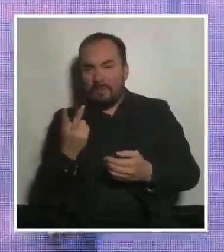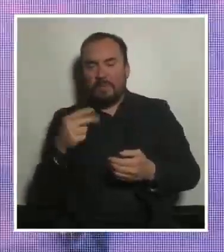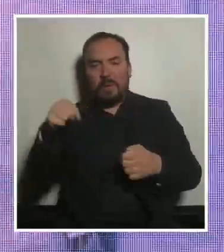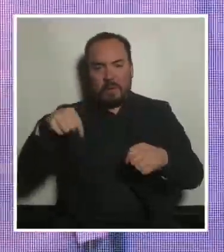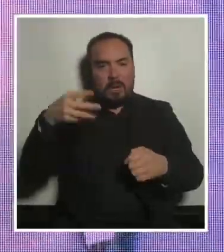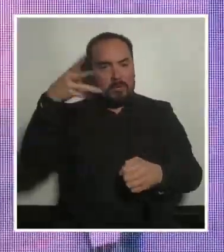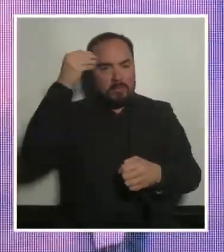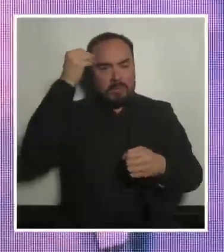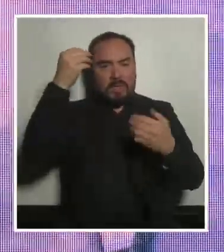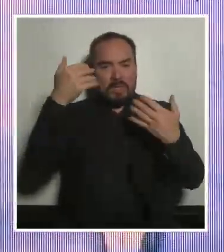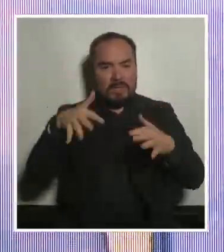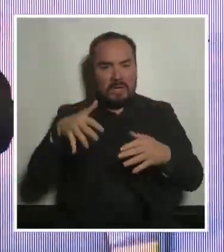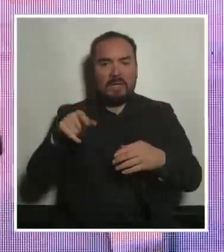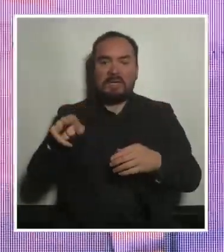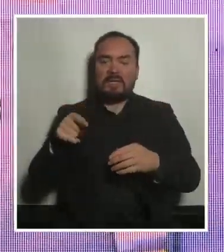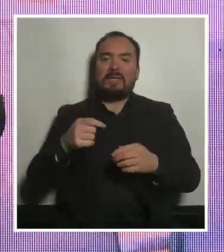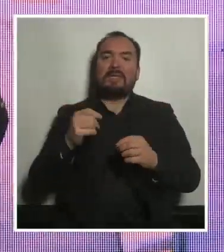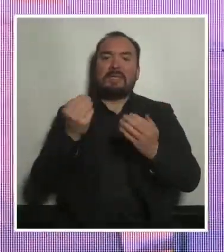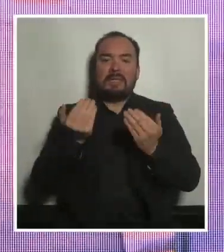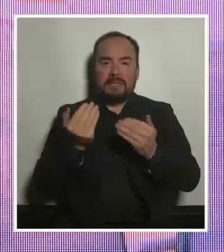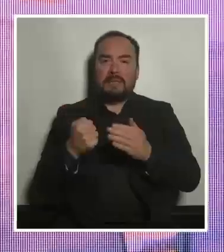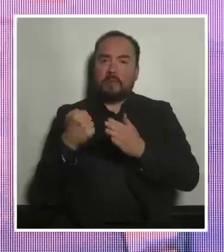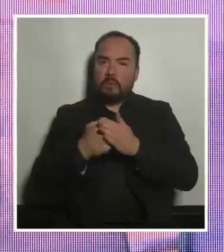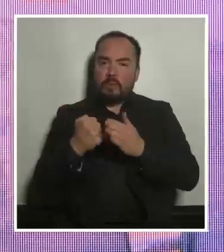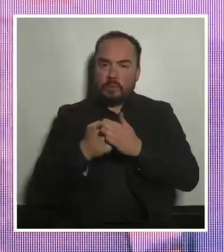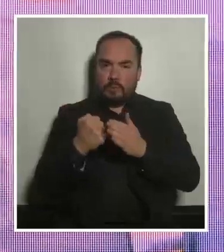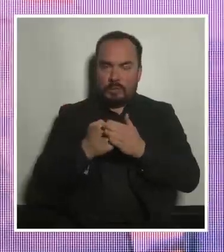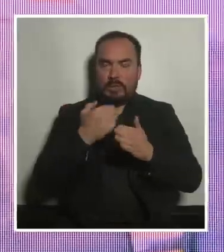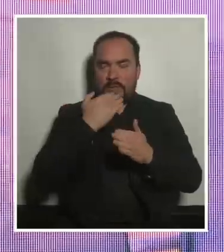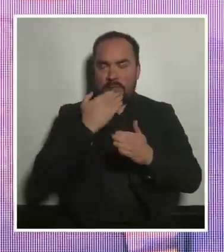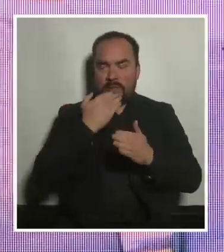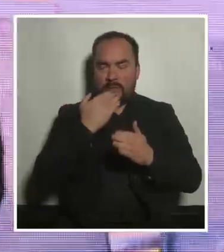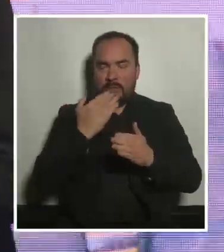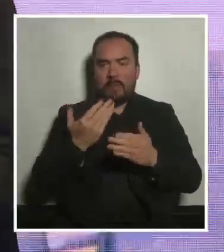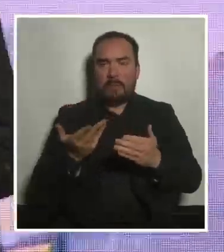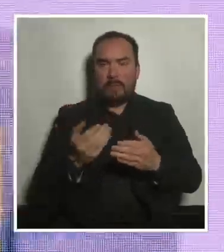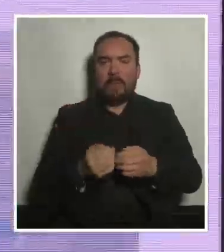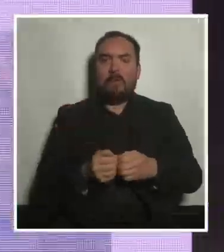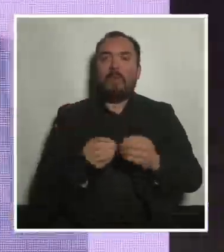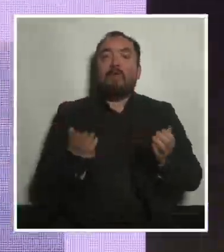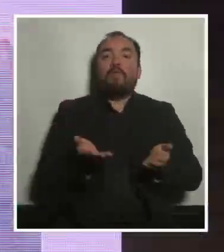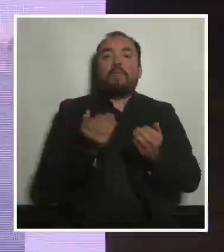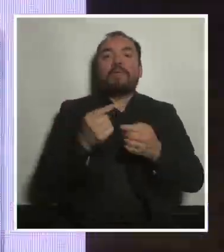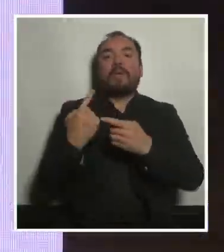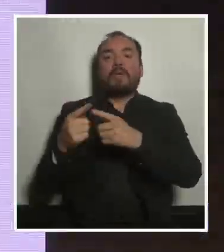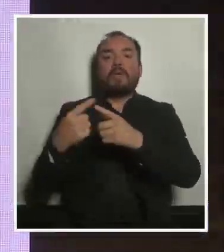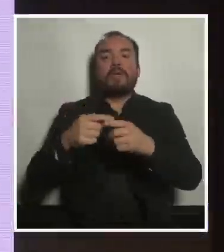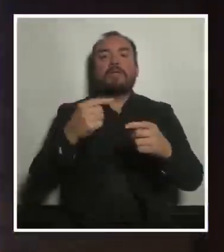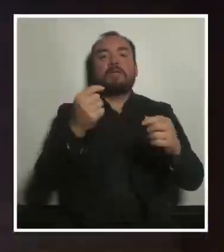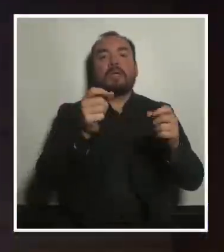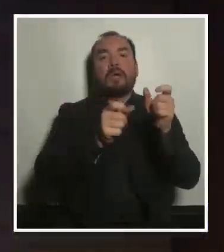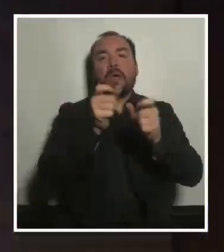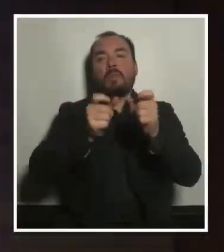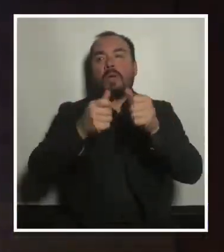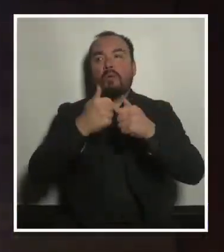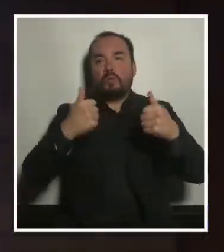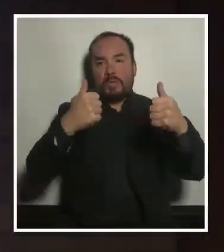y que sigue siendo, esta que asigna también actividades a cada uno de los espacios, que sigue siendo